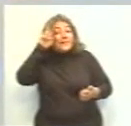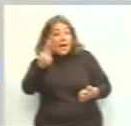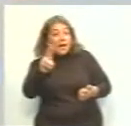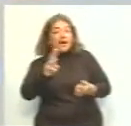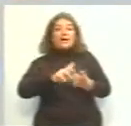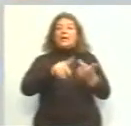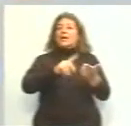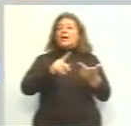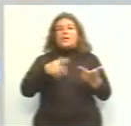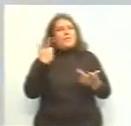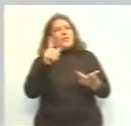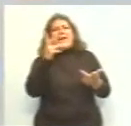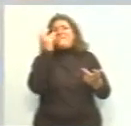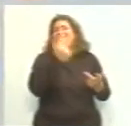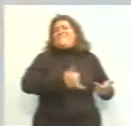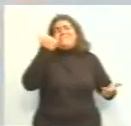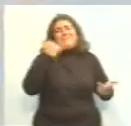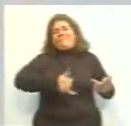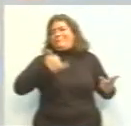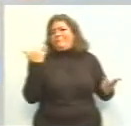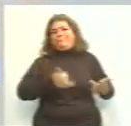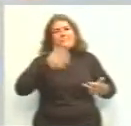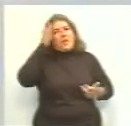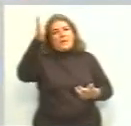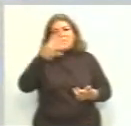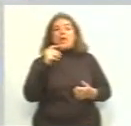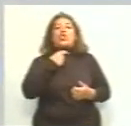Silvestre, pero cientos de candidatos a intendente.